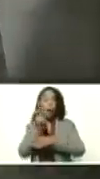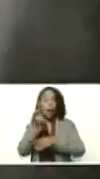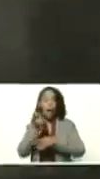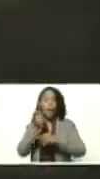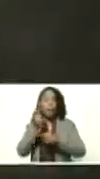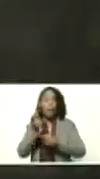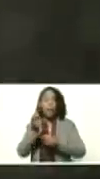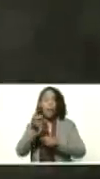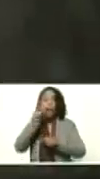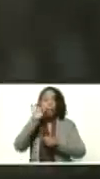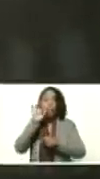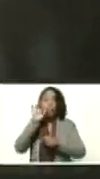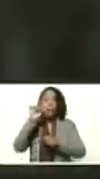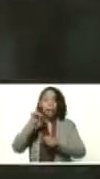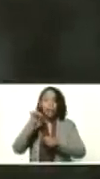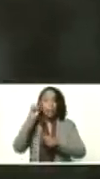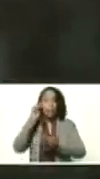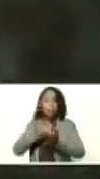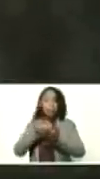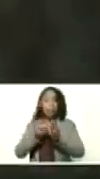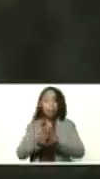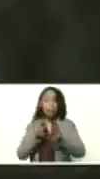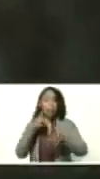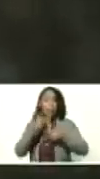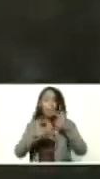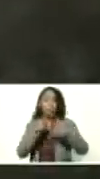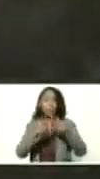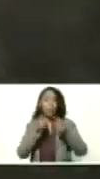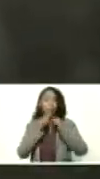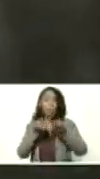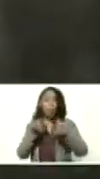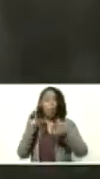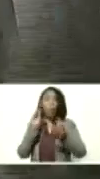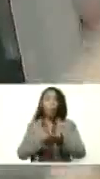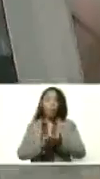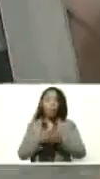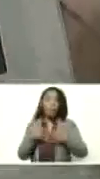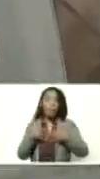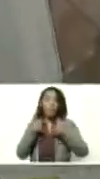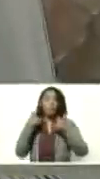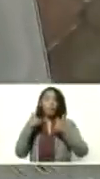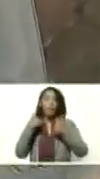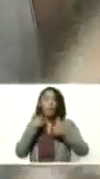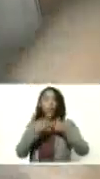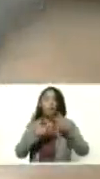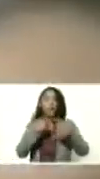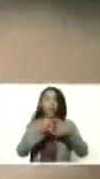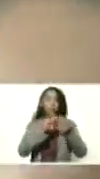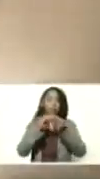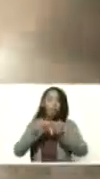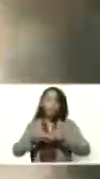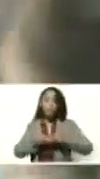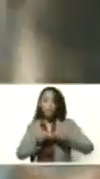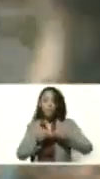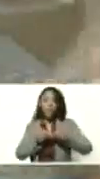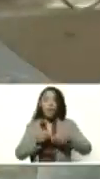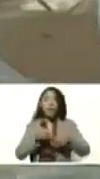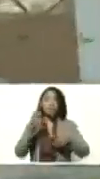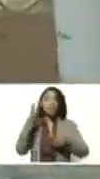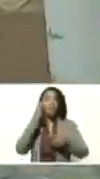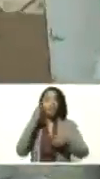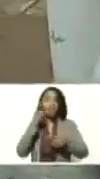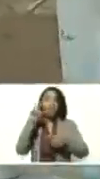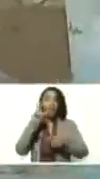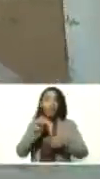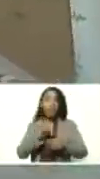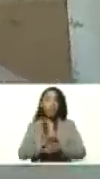está recuperando en Miranda. Miranda fue un gran productor de café. Se había perdido, ahorita se está recuperando. Y la producción de cacao, que también se ha levantado